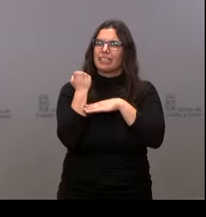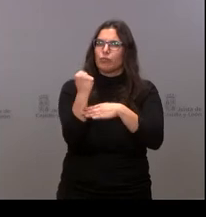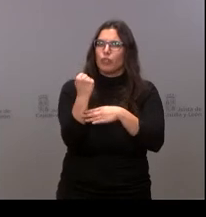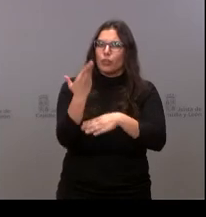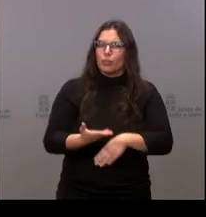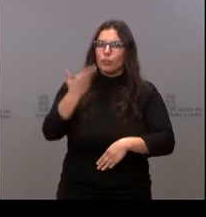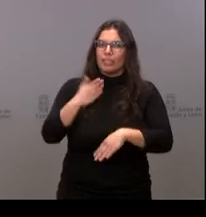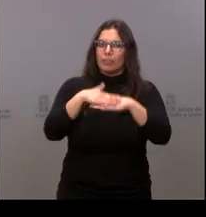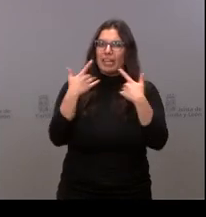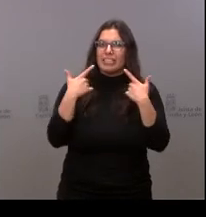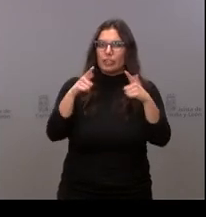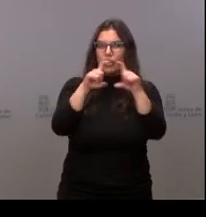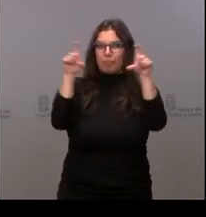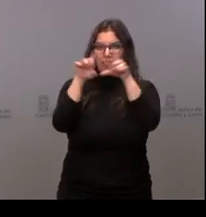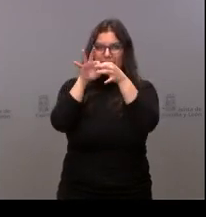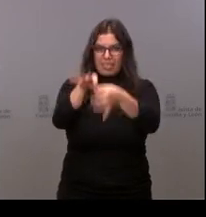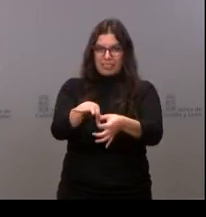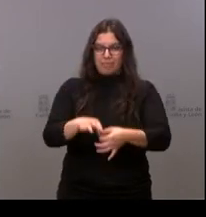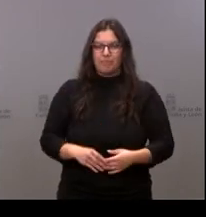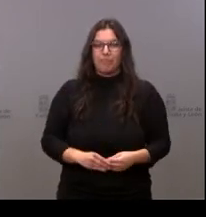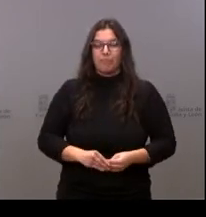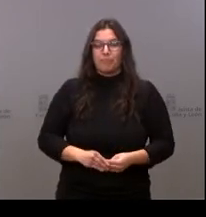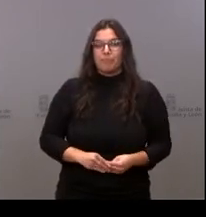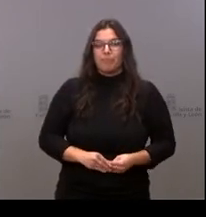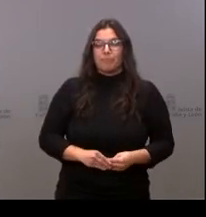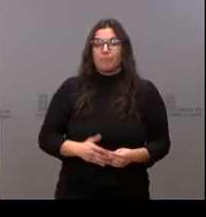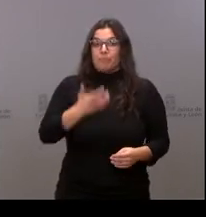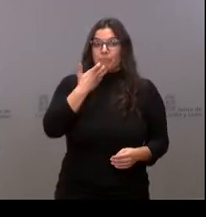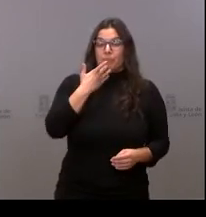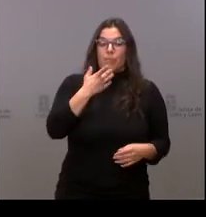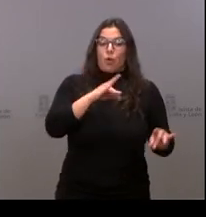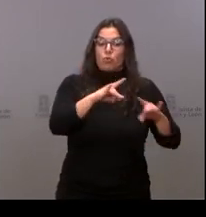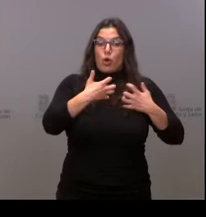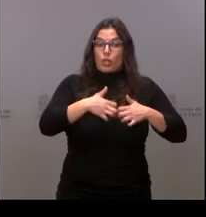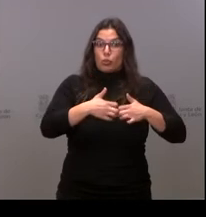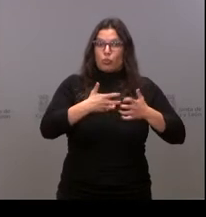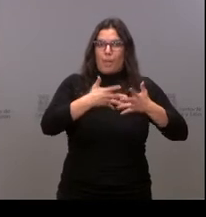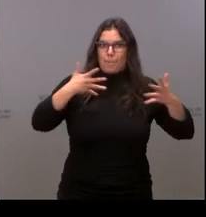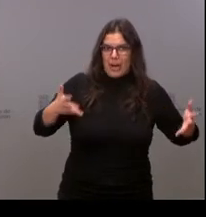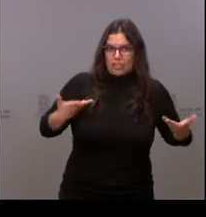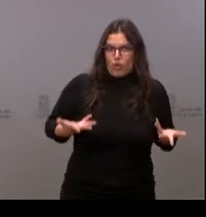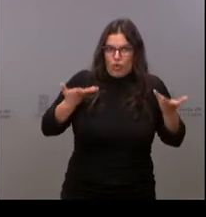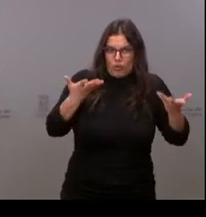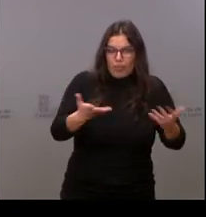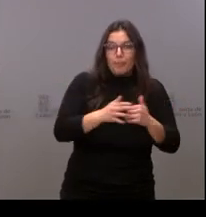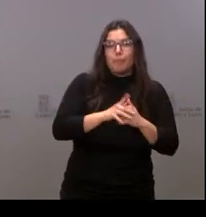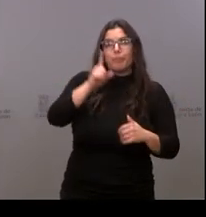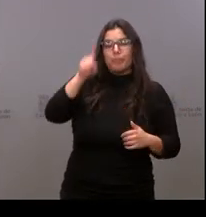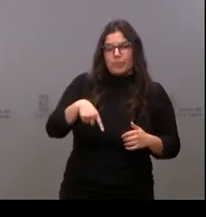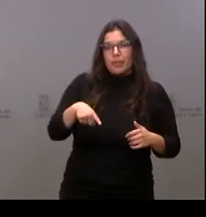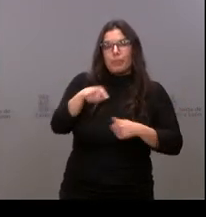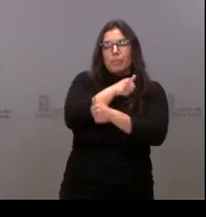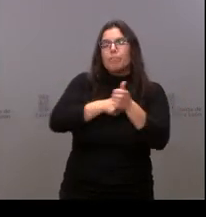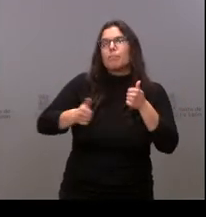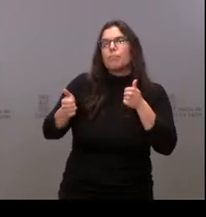todo el sector empresarial. Por un lado, más suelo industrial. Por otro lado, también vamos a priorizar